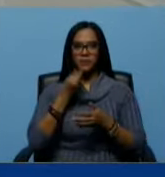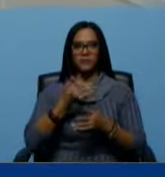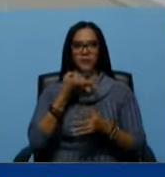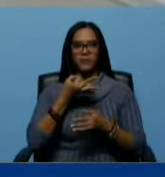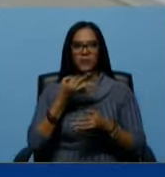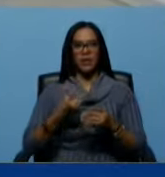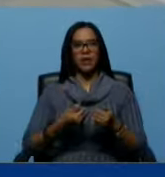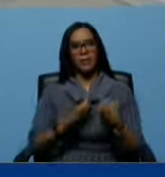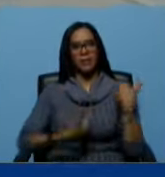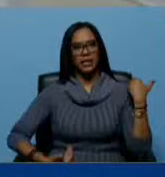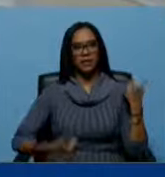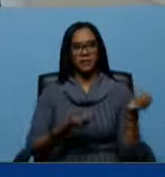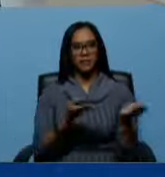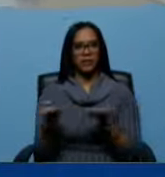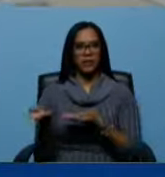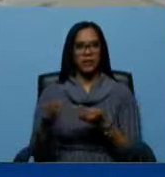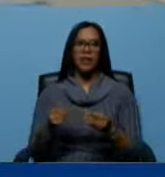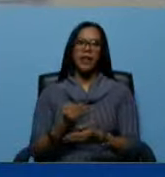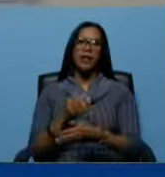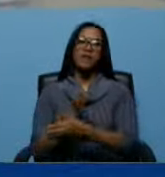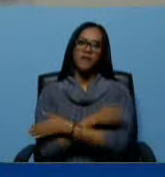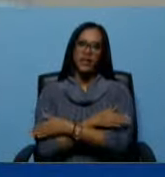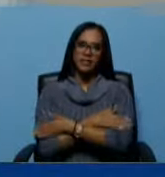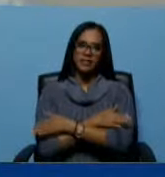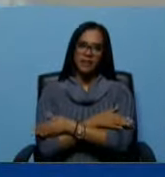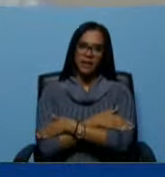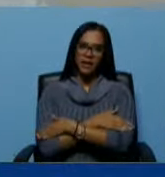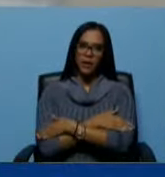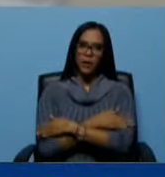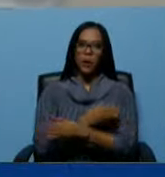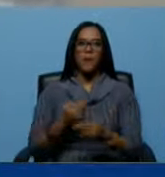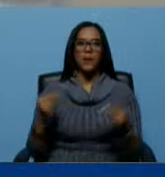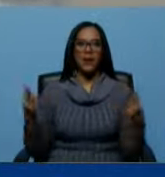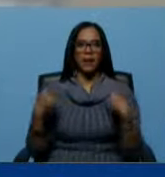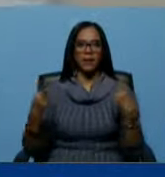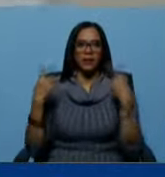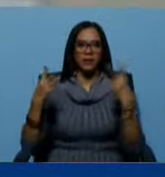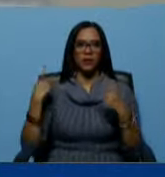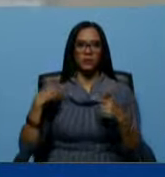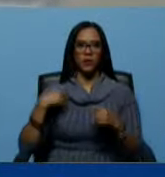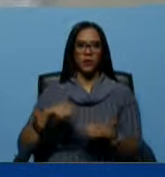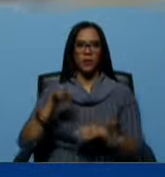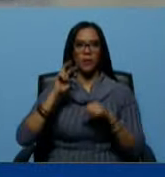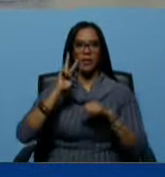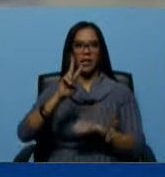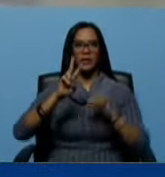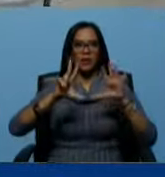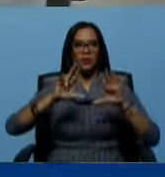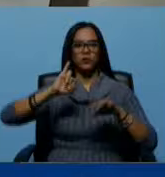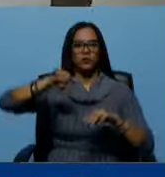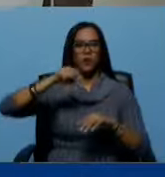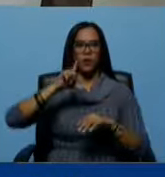presidente. Le damos la bienvenida y además felicitarlo por la gran victoria que obtuvo el 28 de julio.